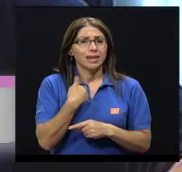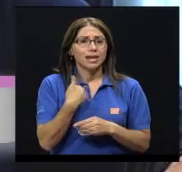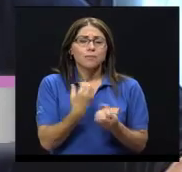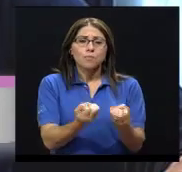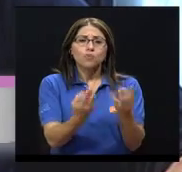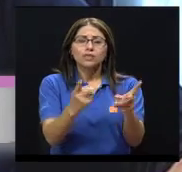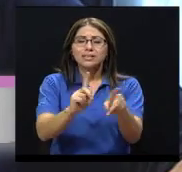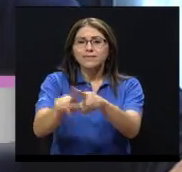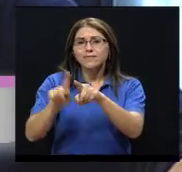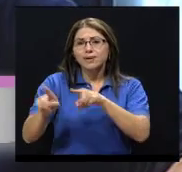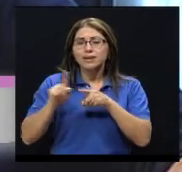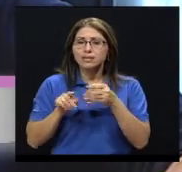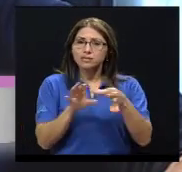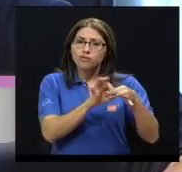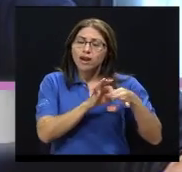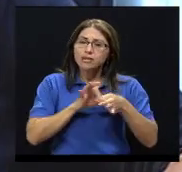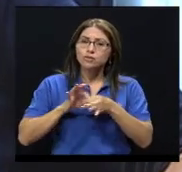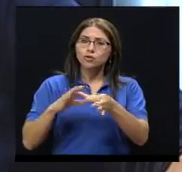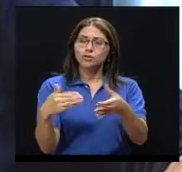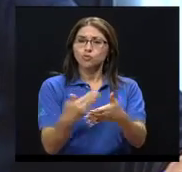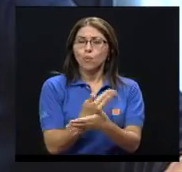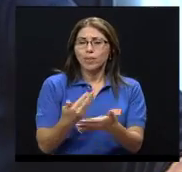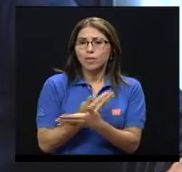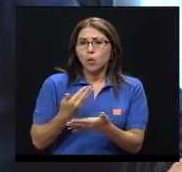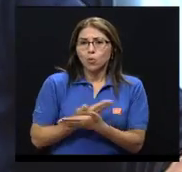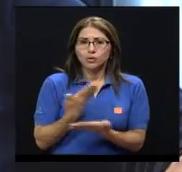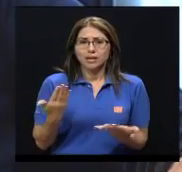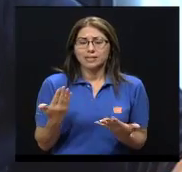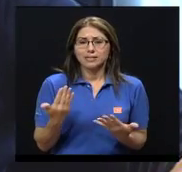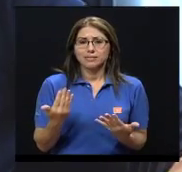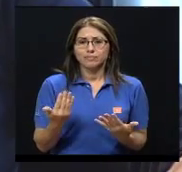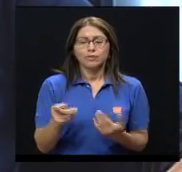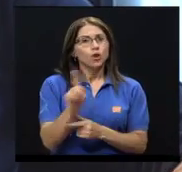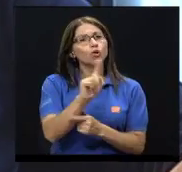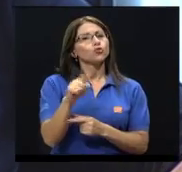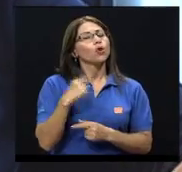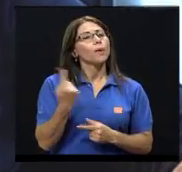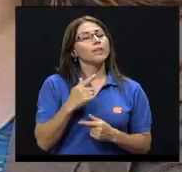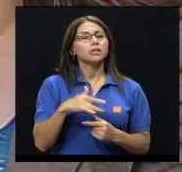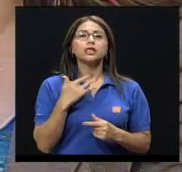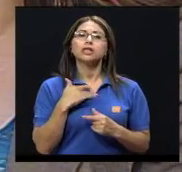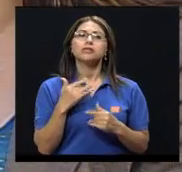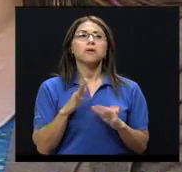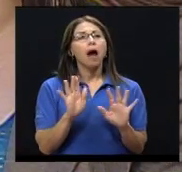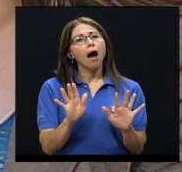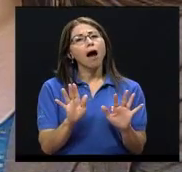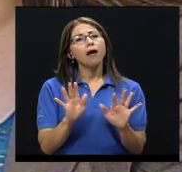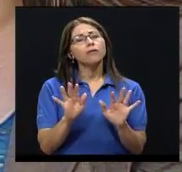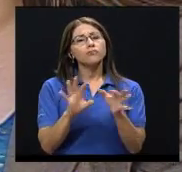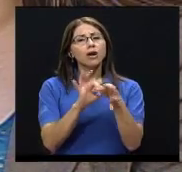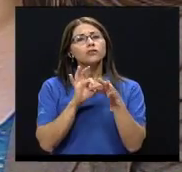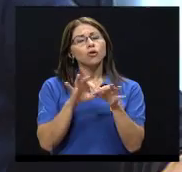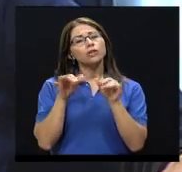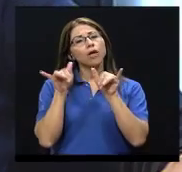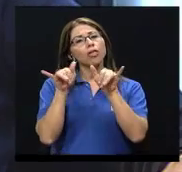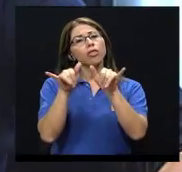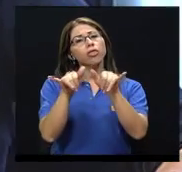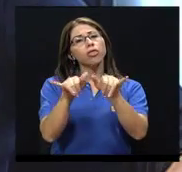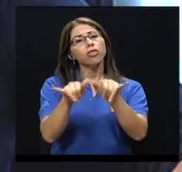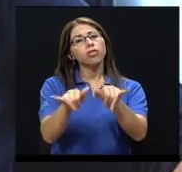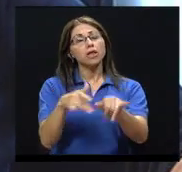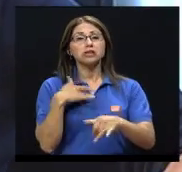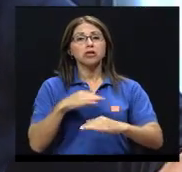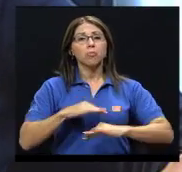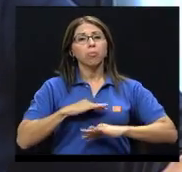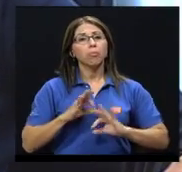muchas relaciones novedosas, ¿verdad? Tener la capacidad de salirse de esa zona de confort, de esas relaciones de larga data y